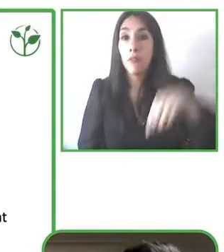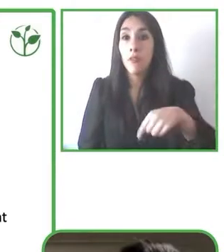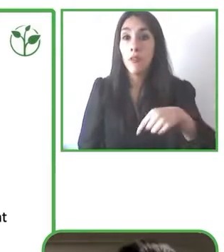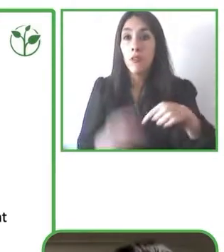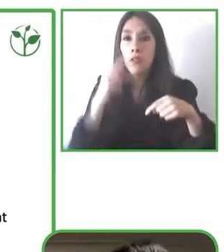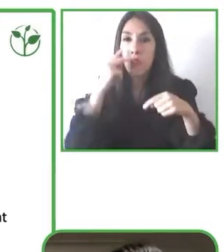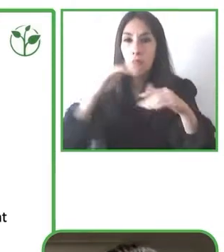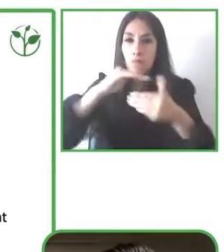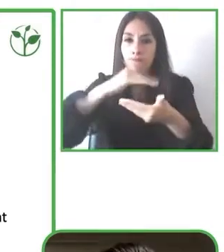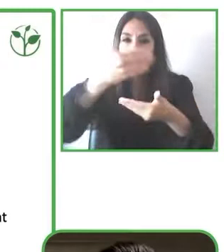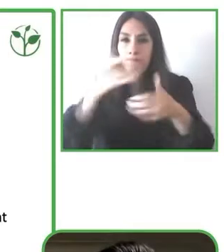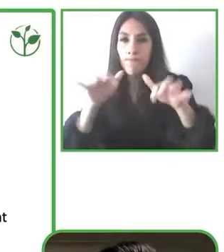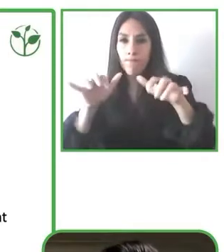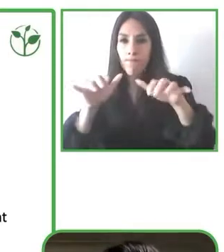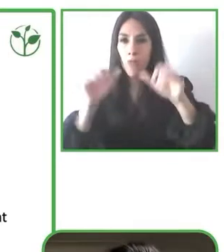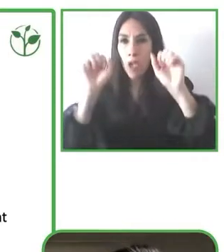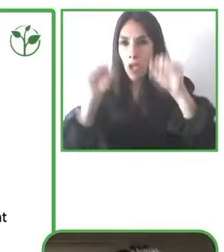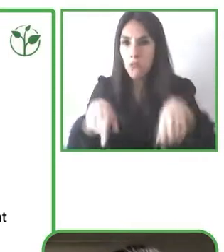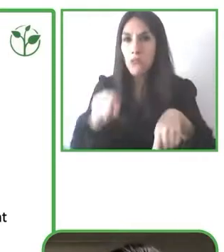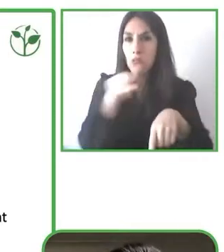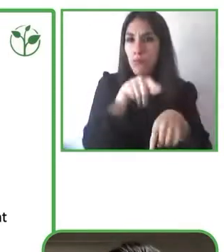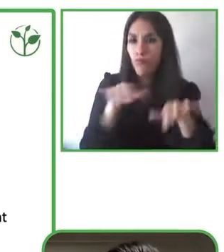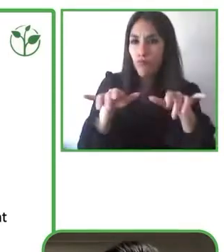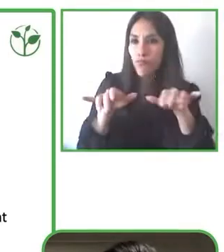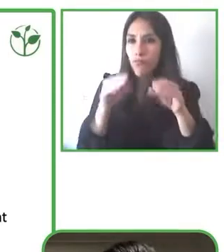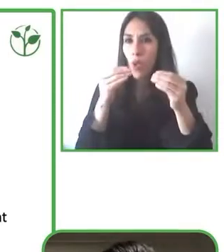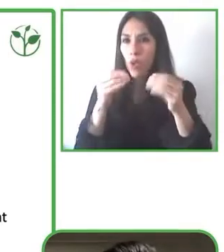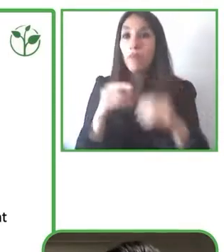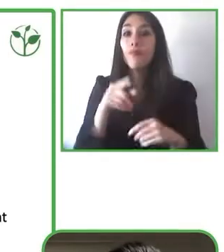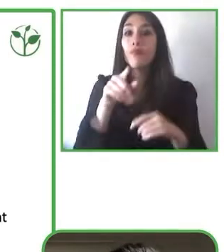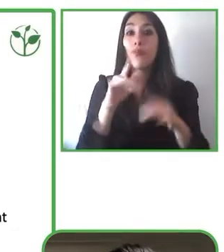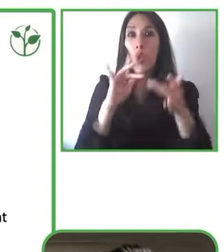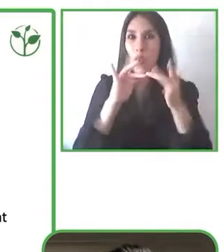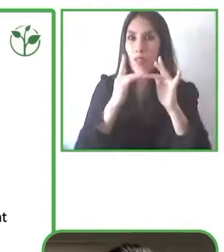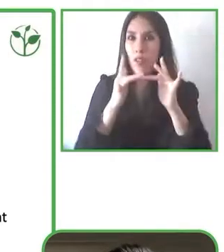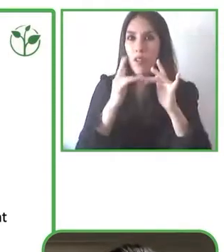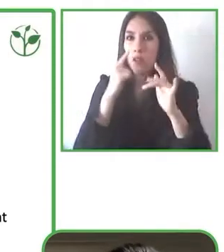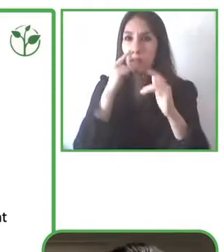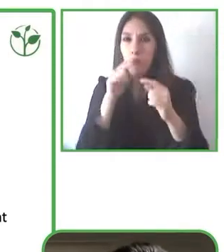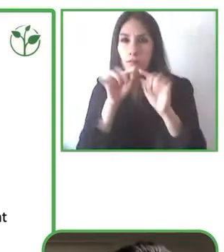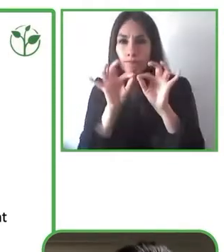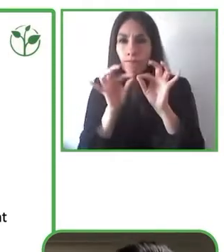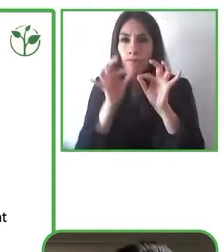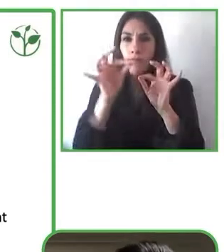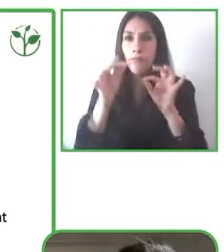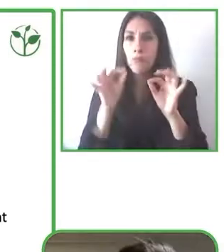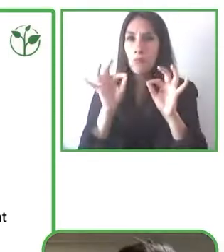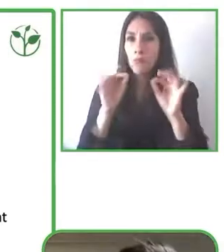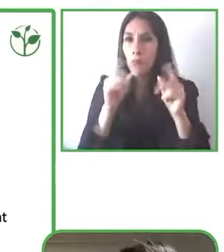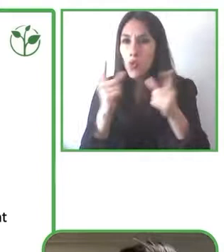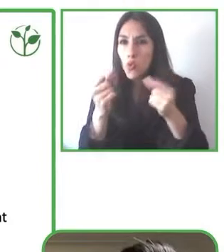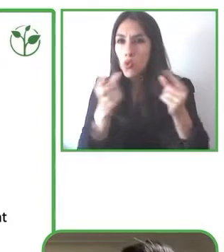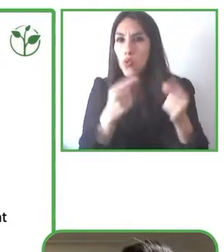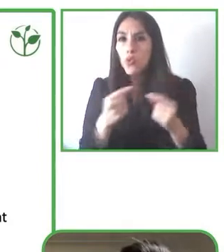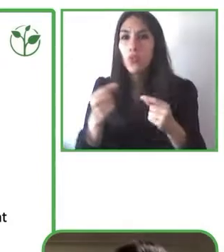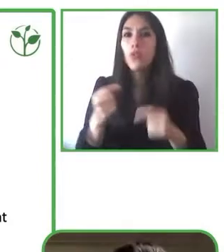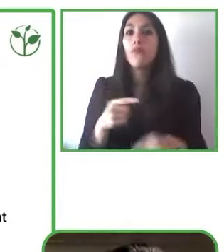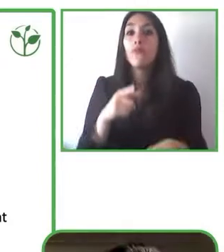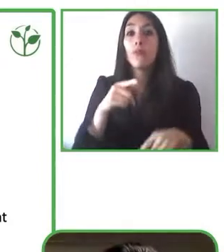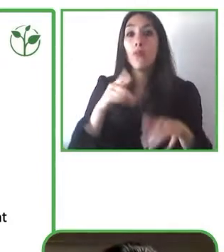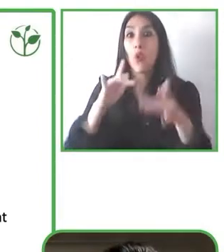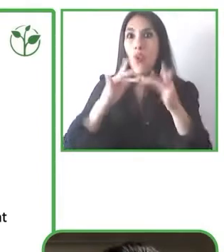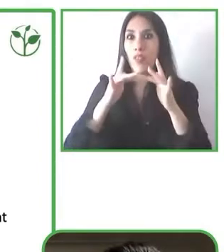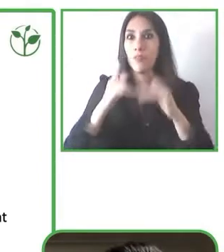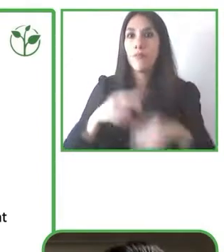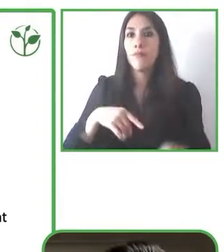reemplazadas. Y también pensamos que, un paso más, pensamos en algo más adelante, pensamos que no solamente se